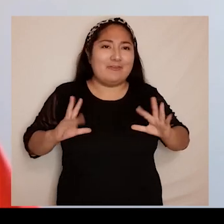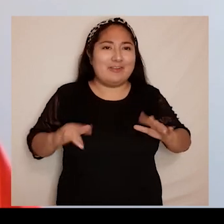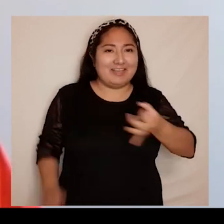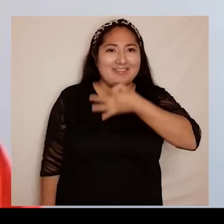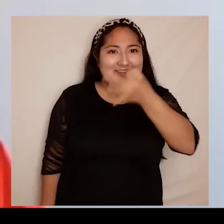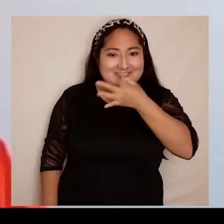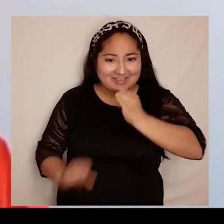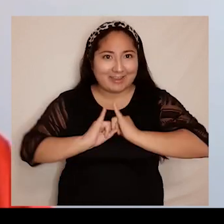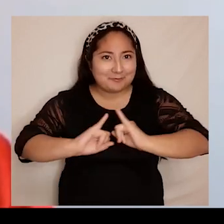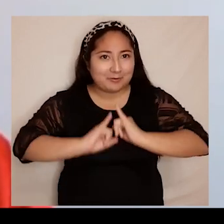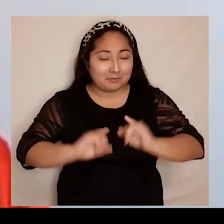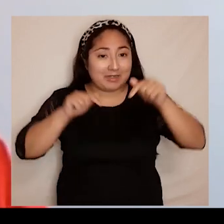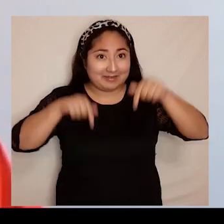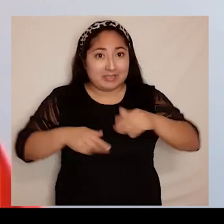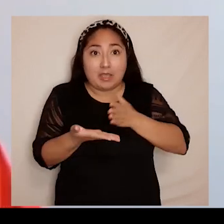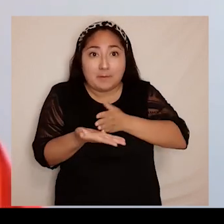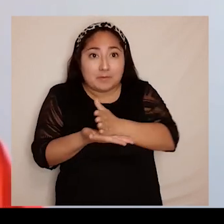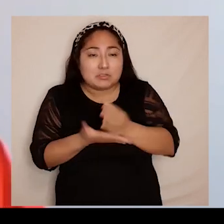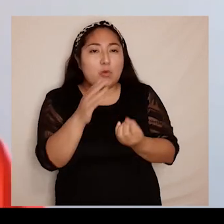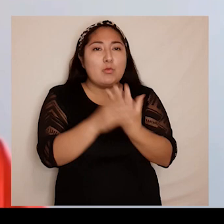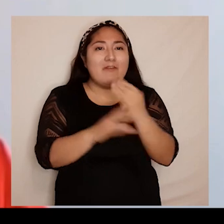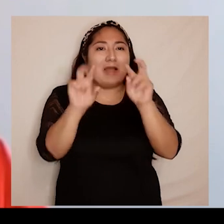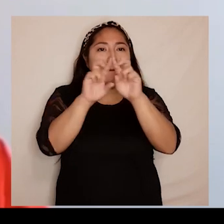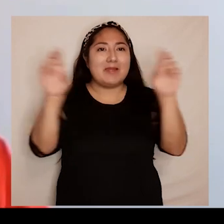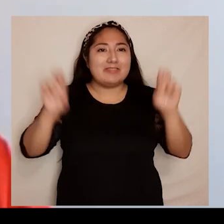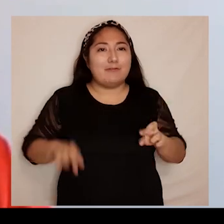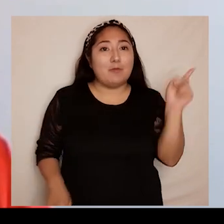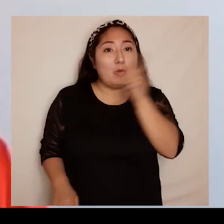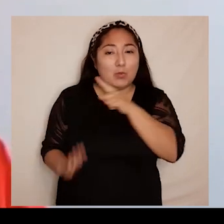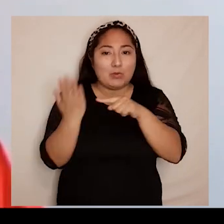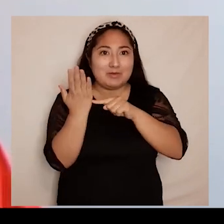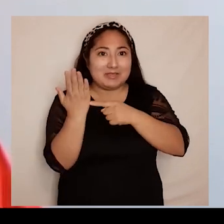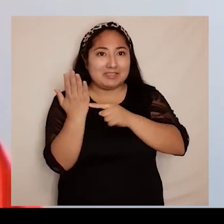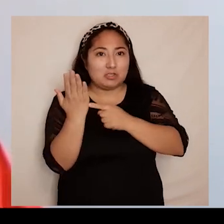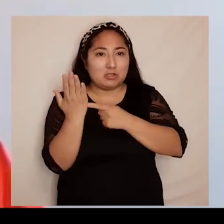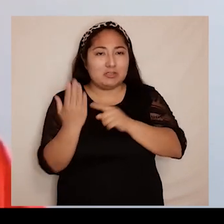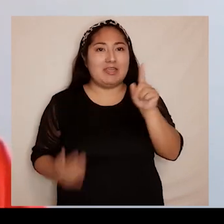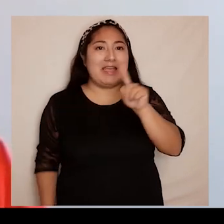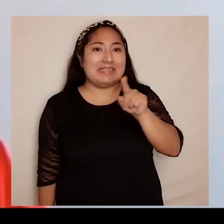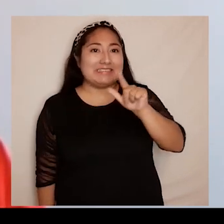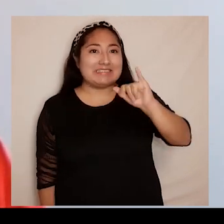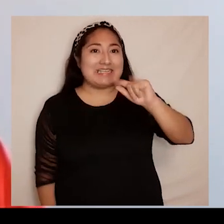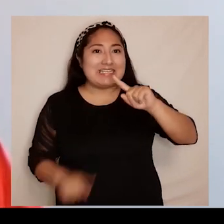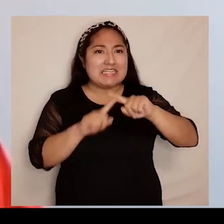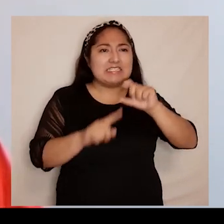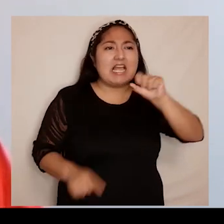me complace en informarles que ya entró en funcionamiento nuestra nueva plataforma de última generación Exlibris Alma,